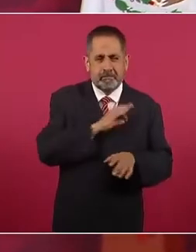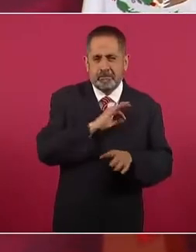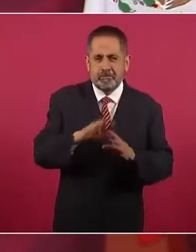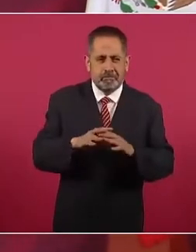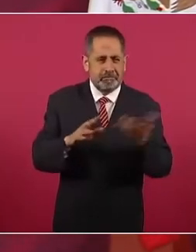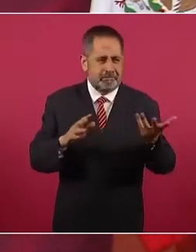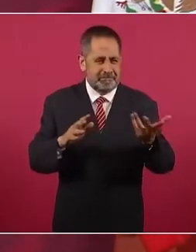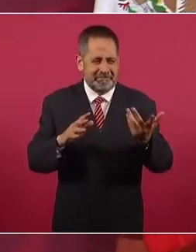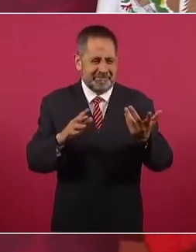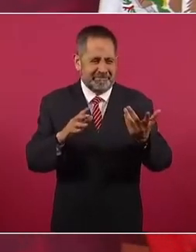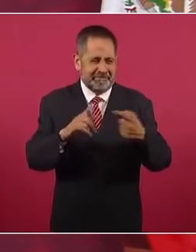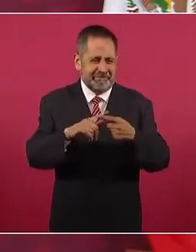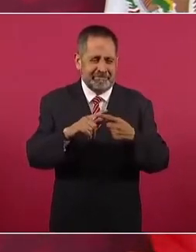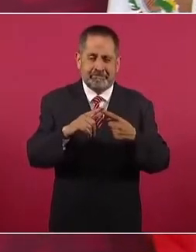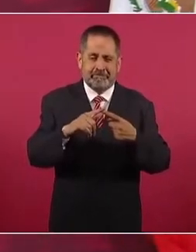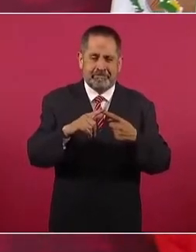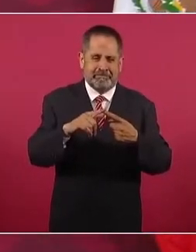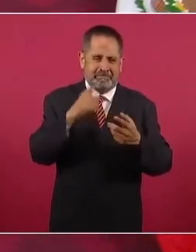menos.